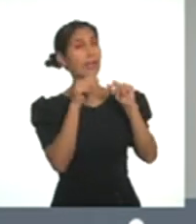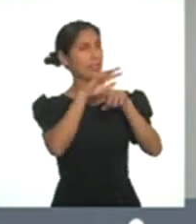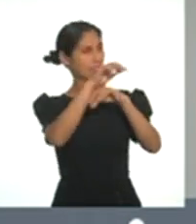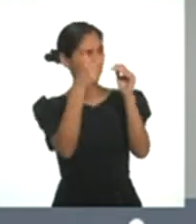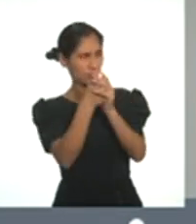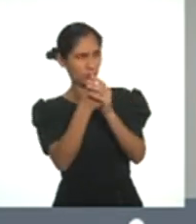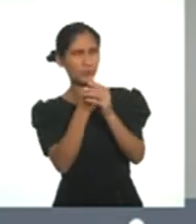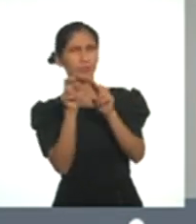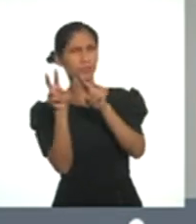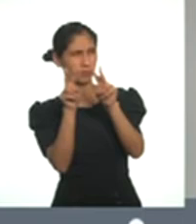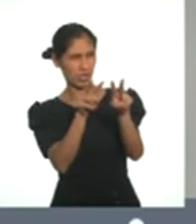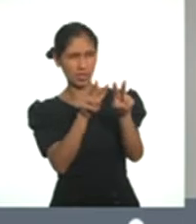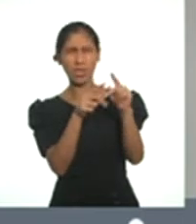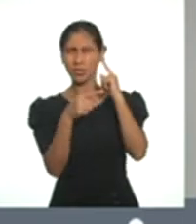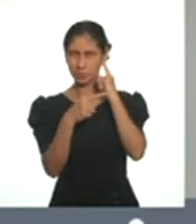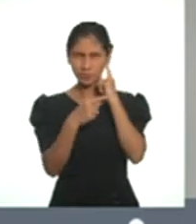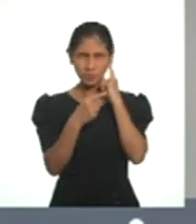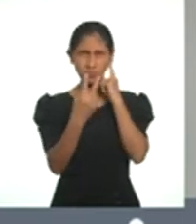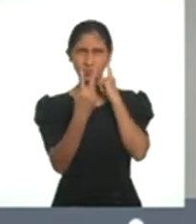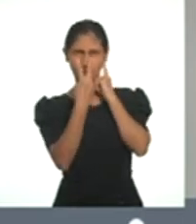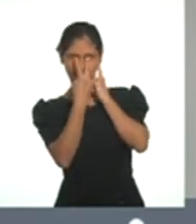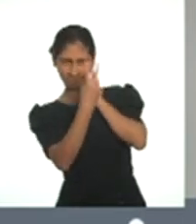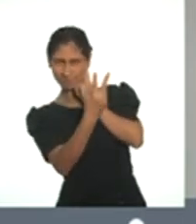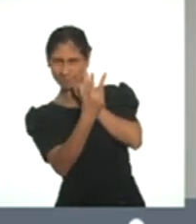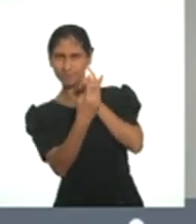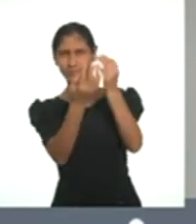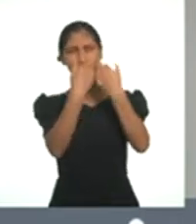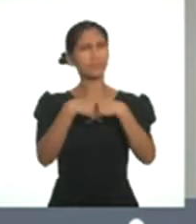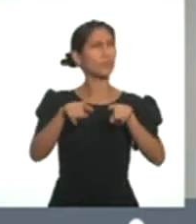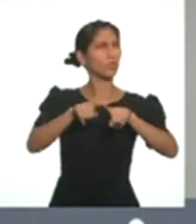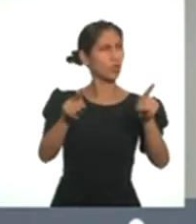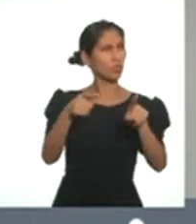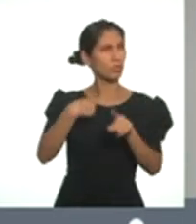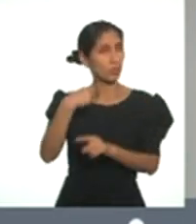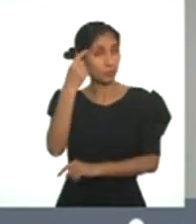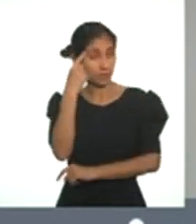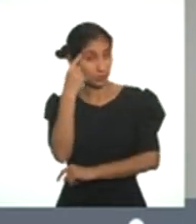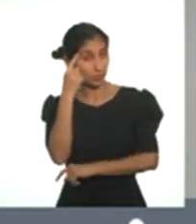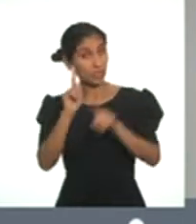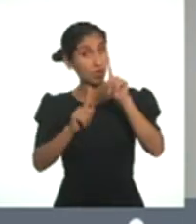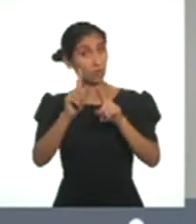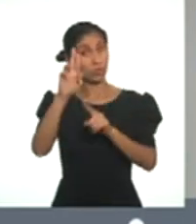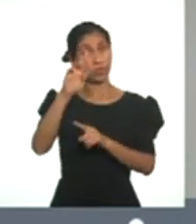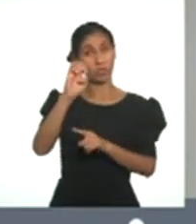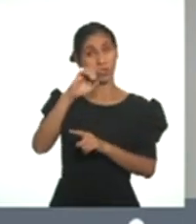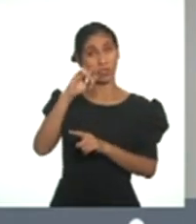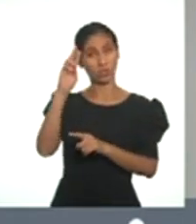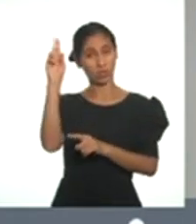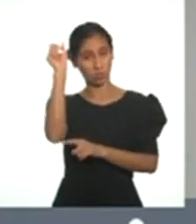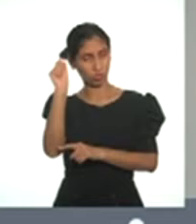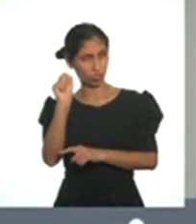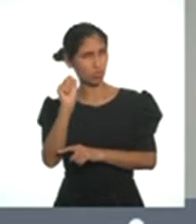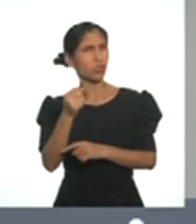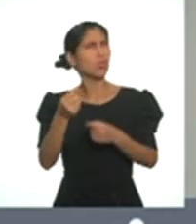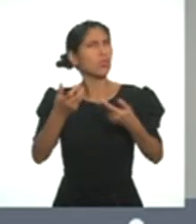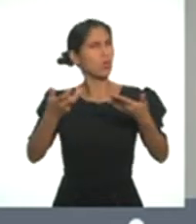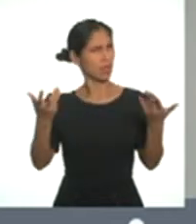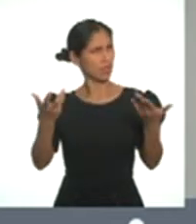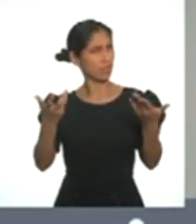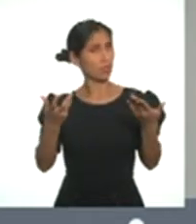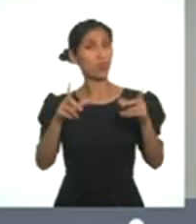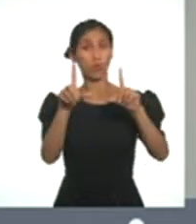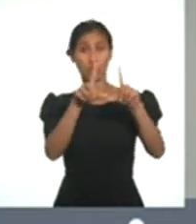enfocan en el sentido del oído y la vista. Por lo cual yo considero que algunos de los recursos que debería tener uno de ellos